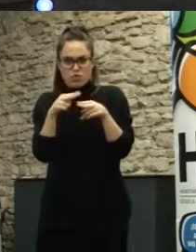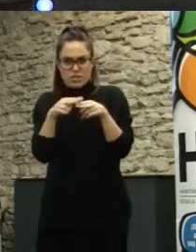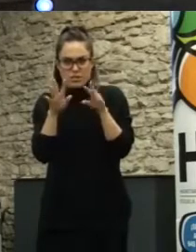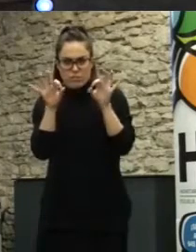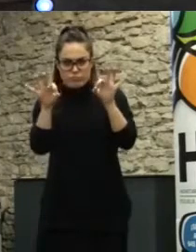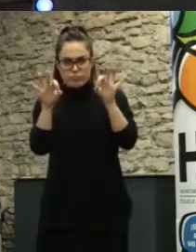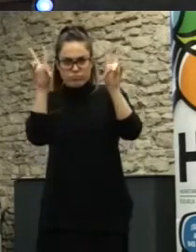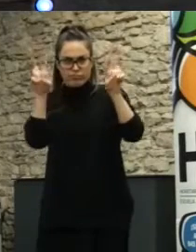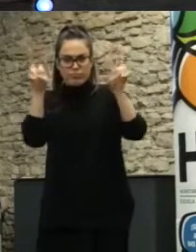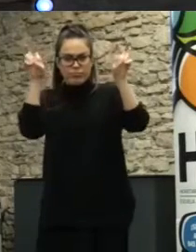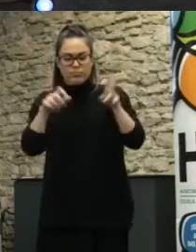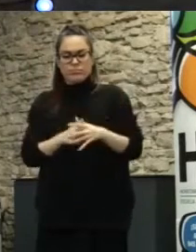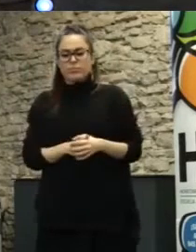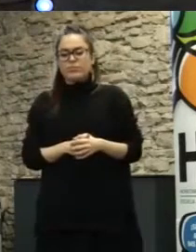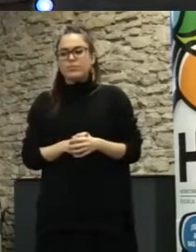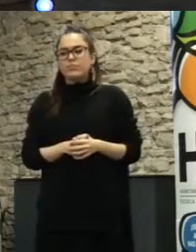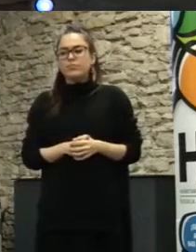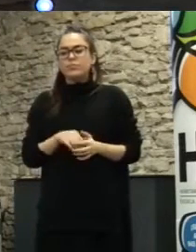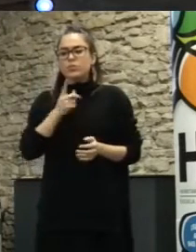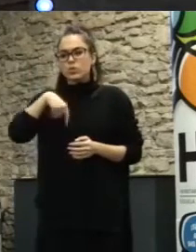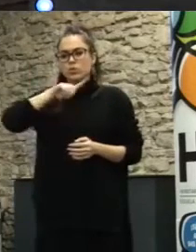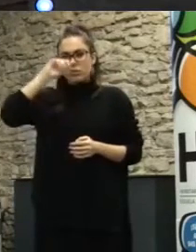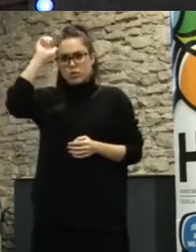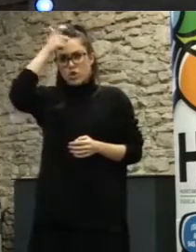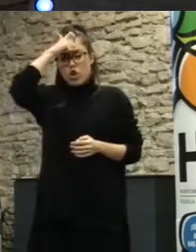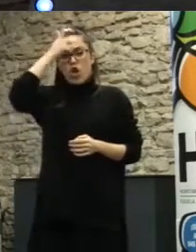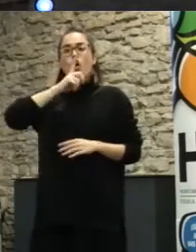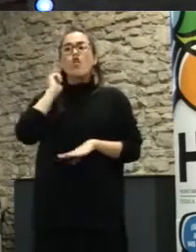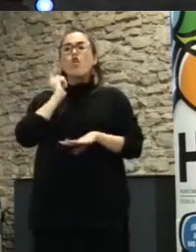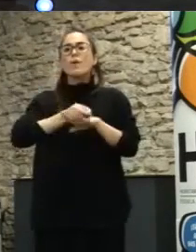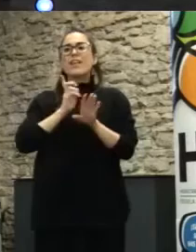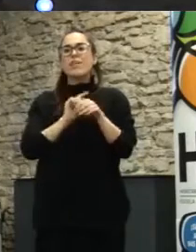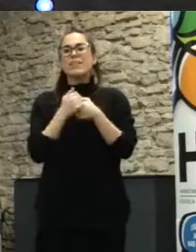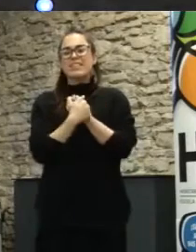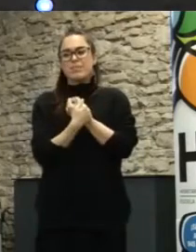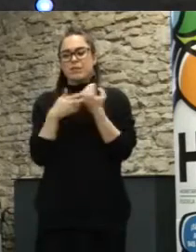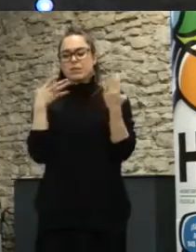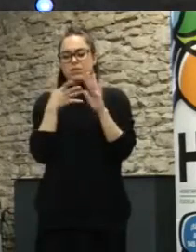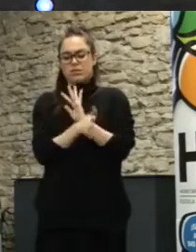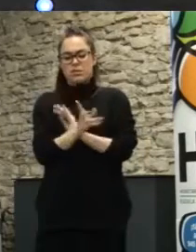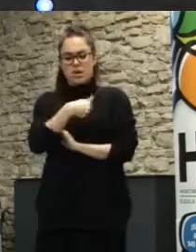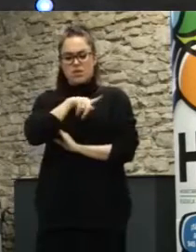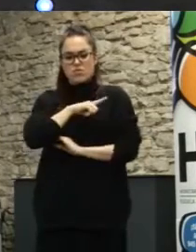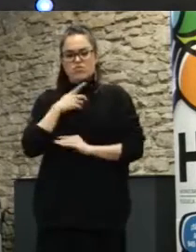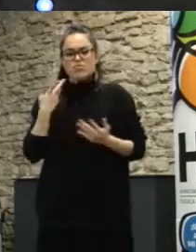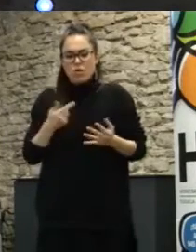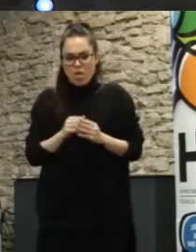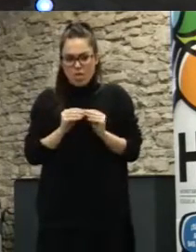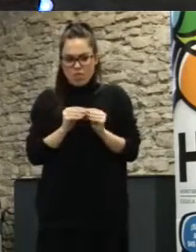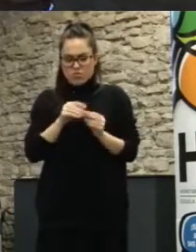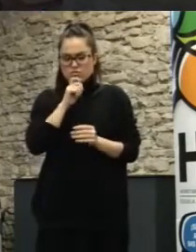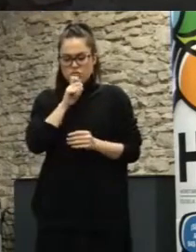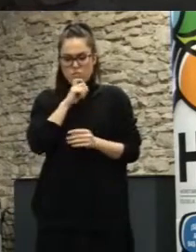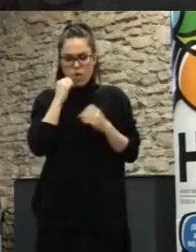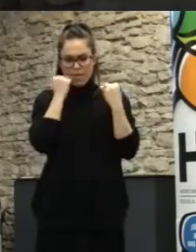En un concepto hablamos de gobernanza participativa. Es decir, ¿cómo hacemos que en todas las áreas de una